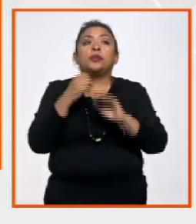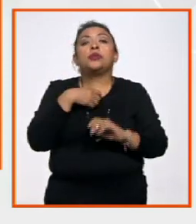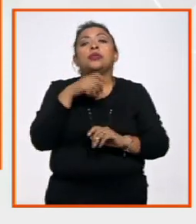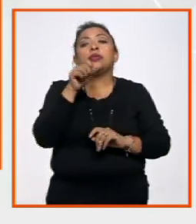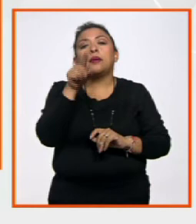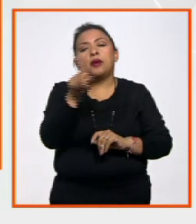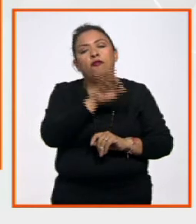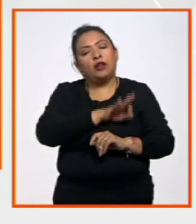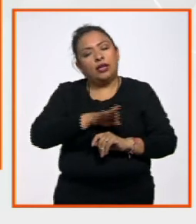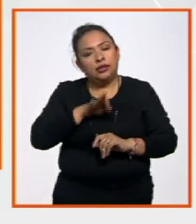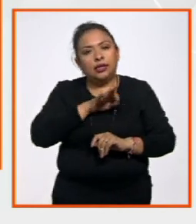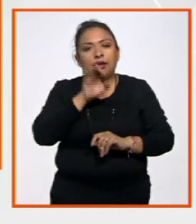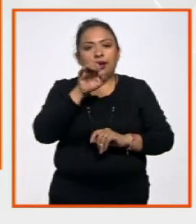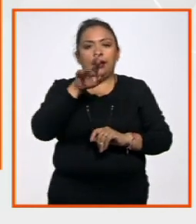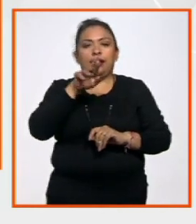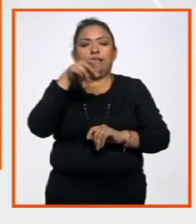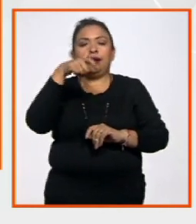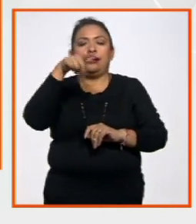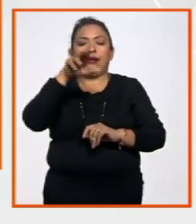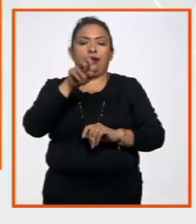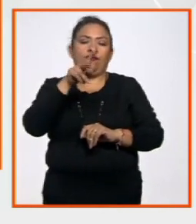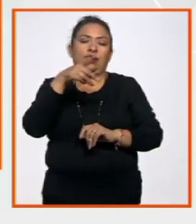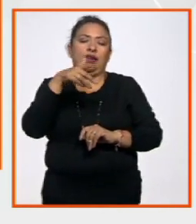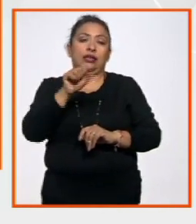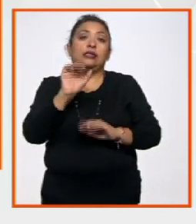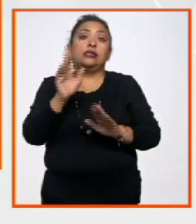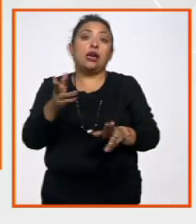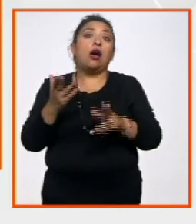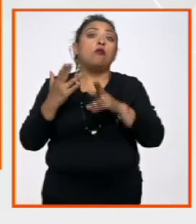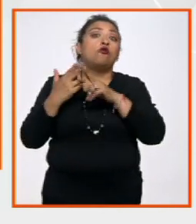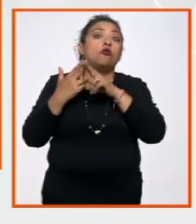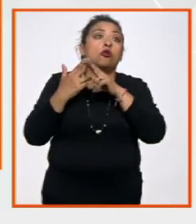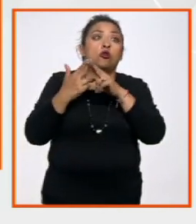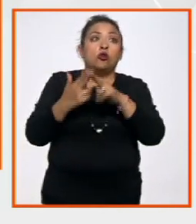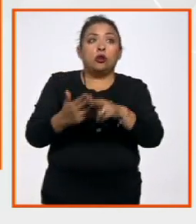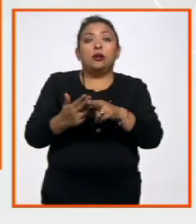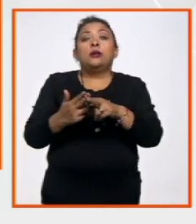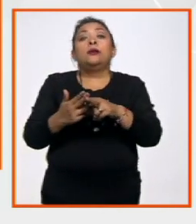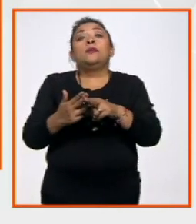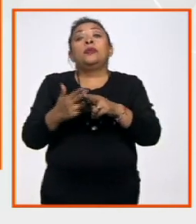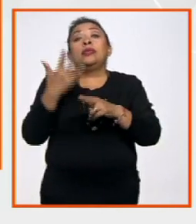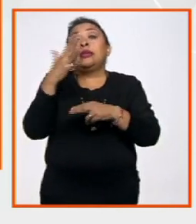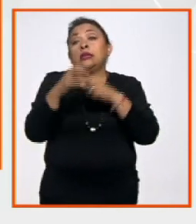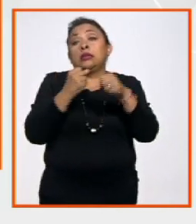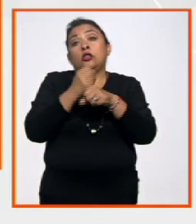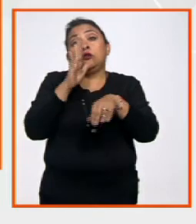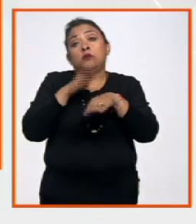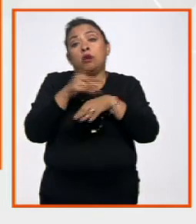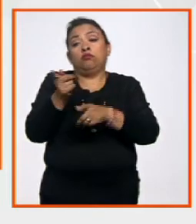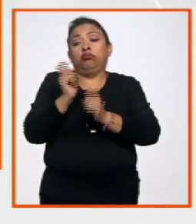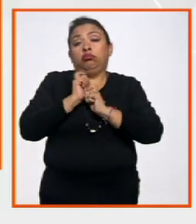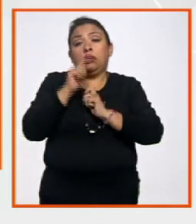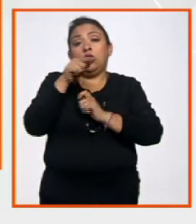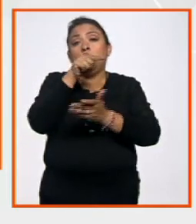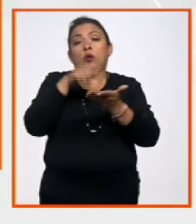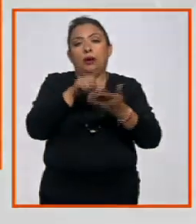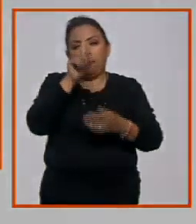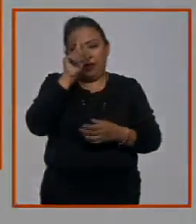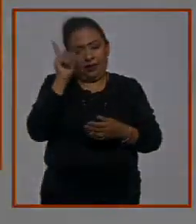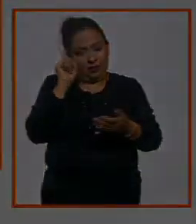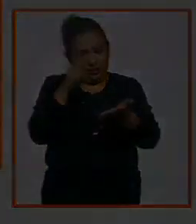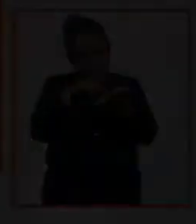por supuesto felicitar a Enrique Vargas que ya cumple más de una década con este encargo desde Madrid. Muchas